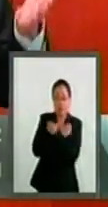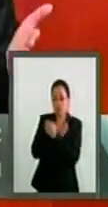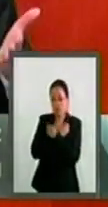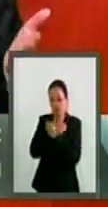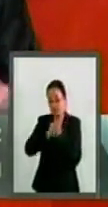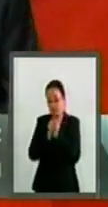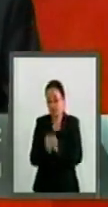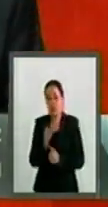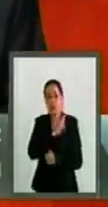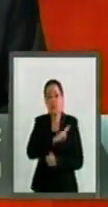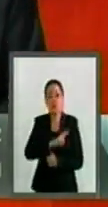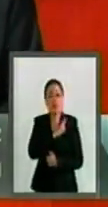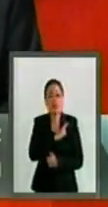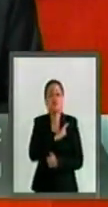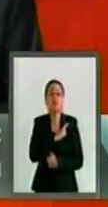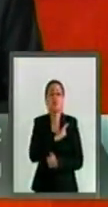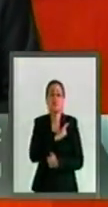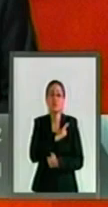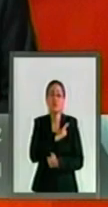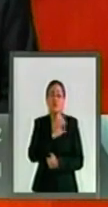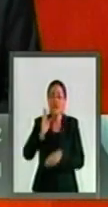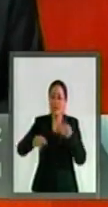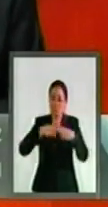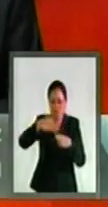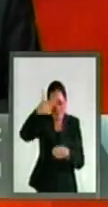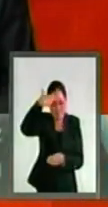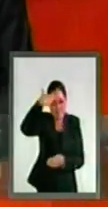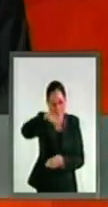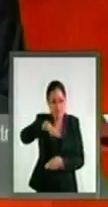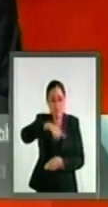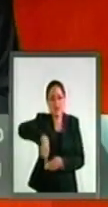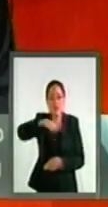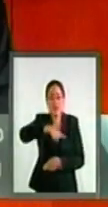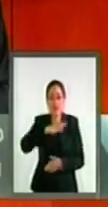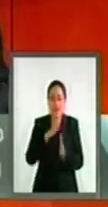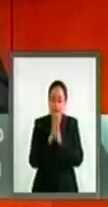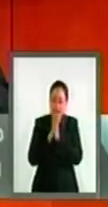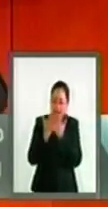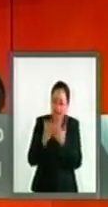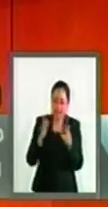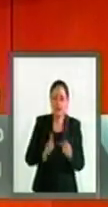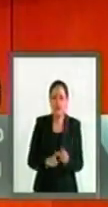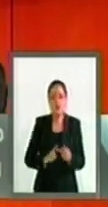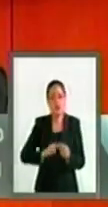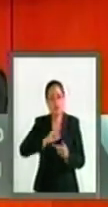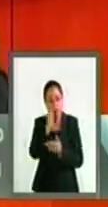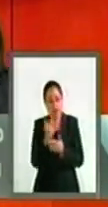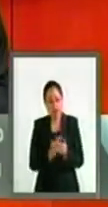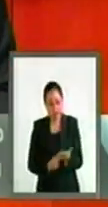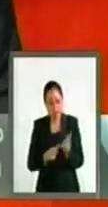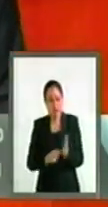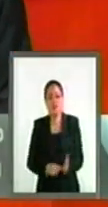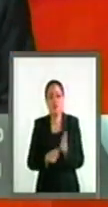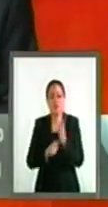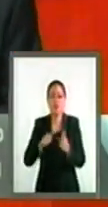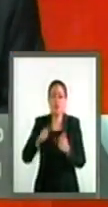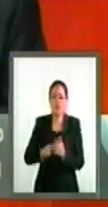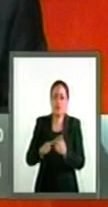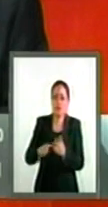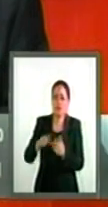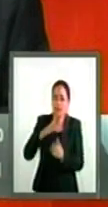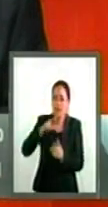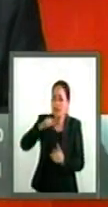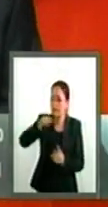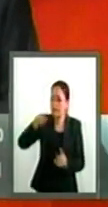Así es, en el mundo entero es obvio, sabido. Los libros de texto, la elaboración de planes y programas de estudio, la construcción de